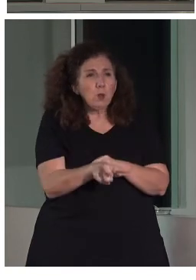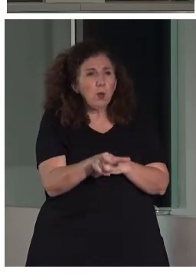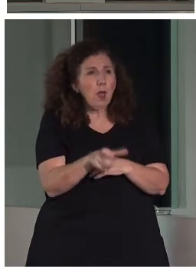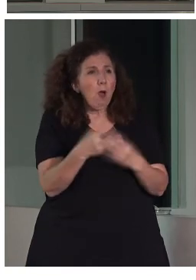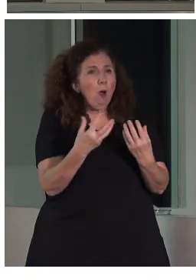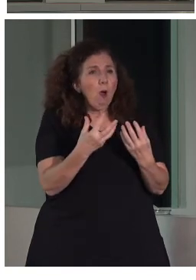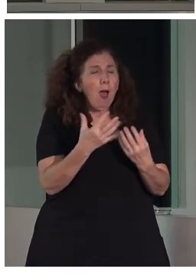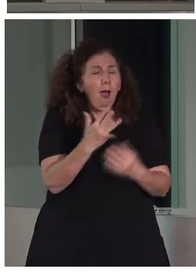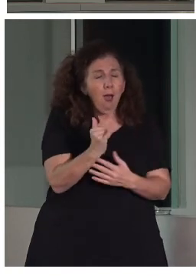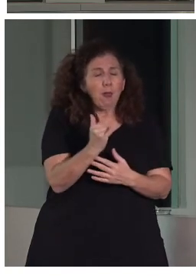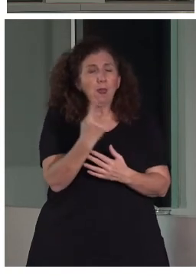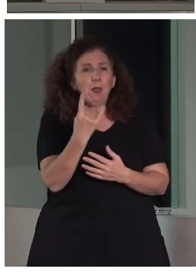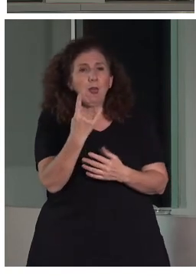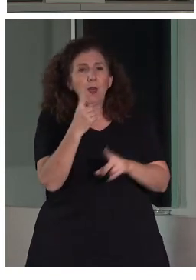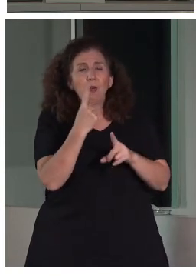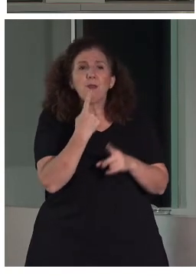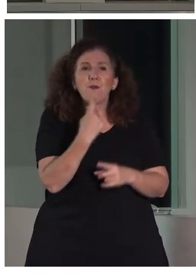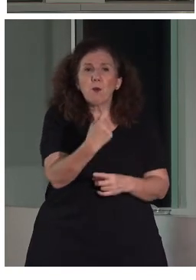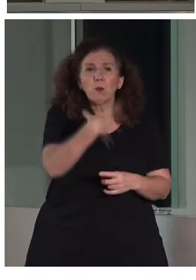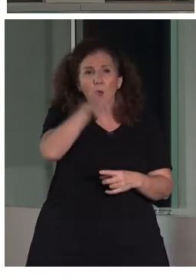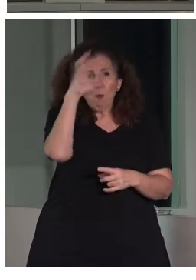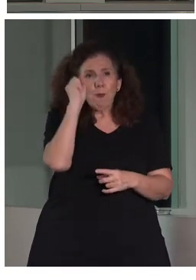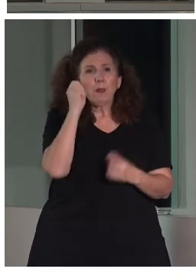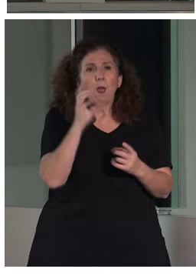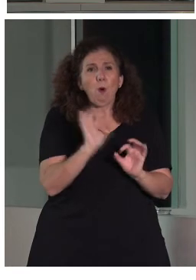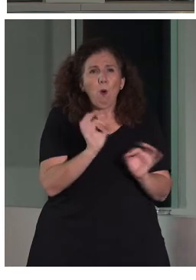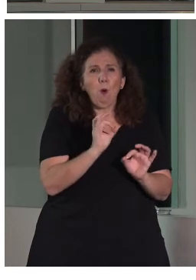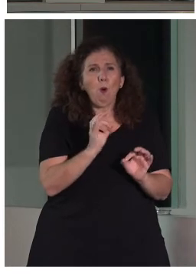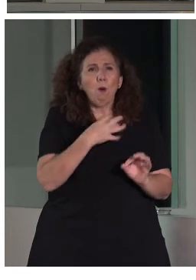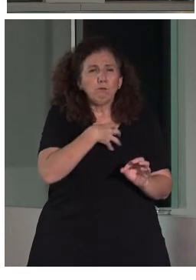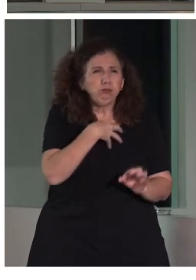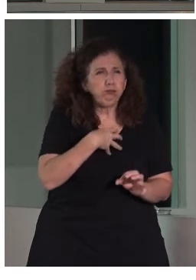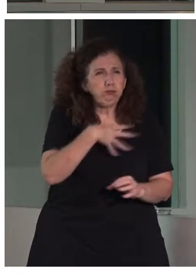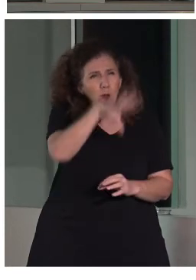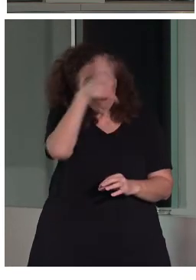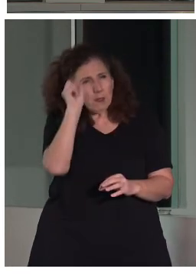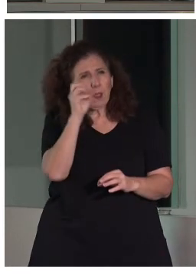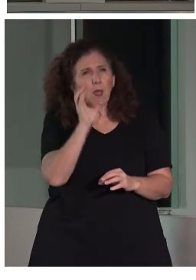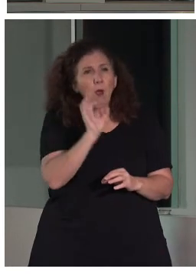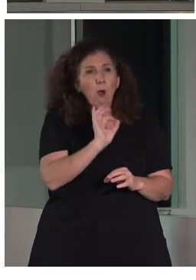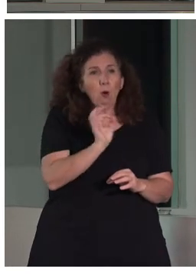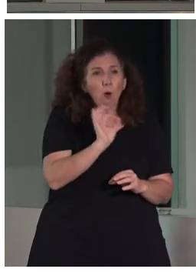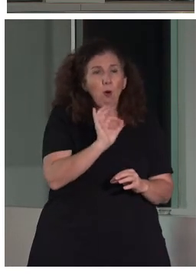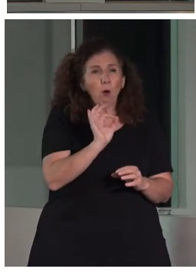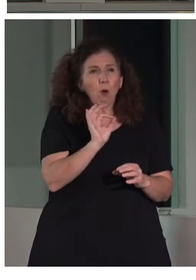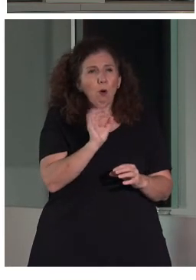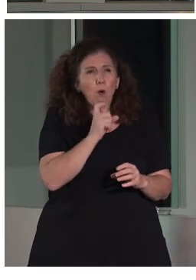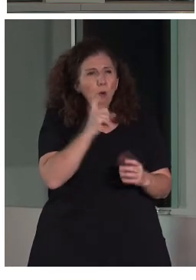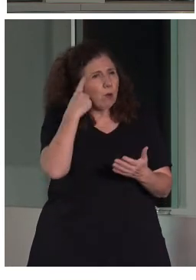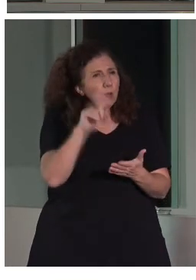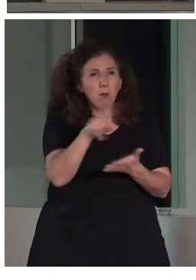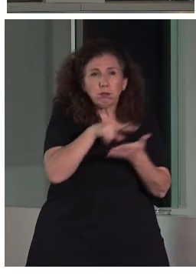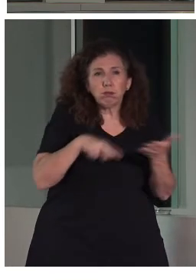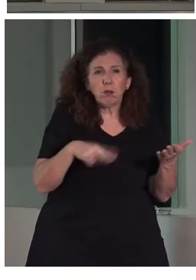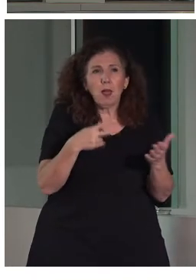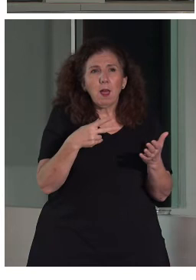o una persona con discapacidad intelectual, pues se tiene una determinada imagen, pero es que detrás de esa imagen